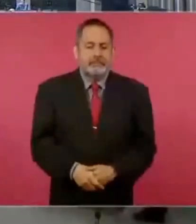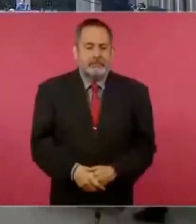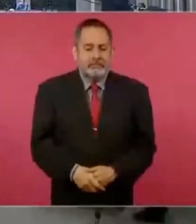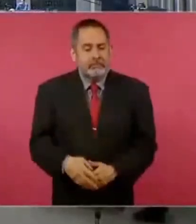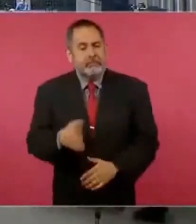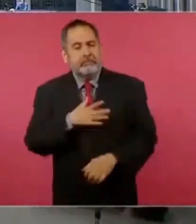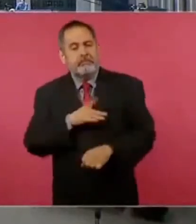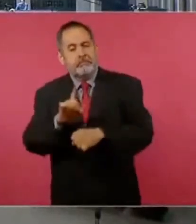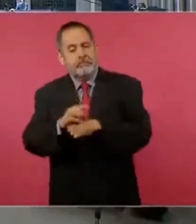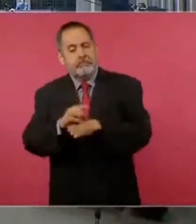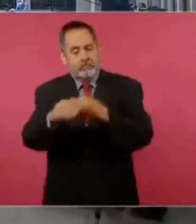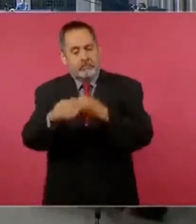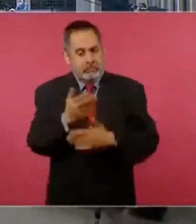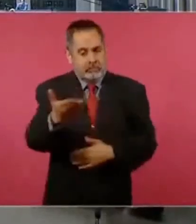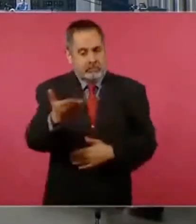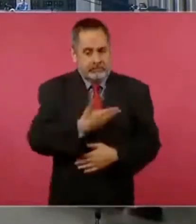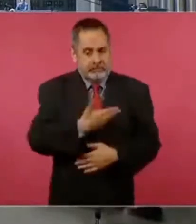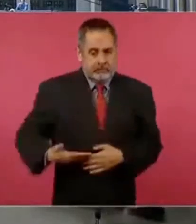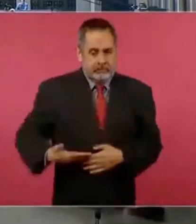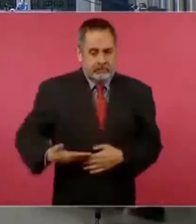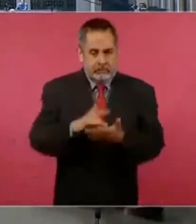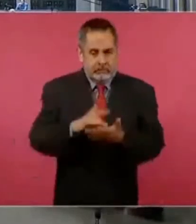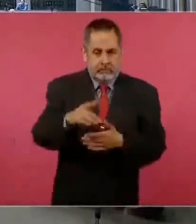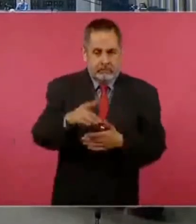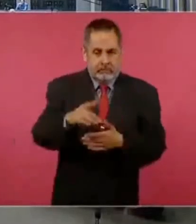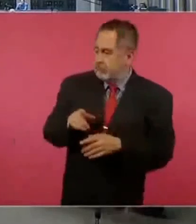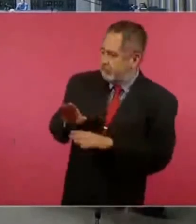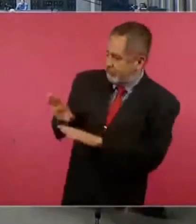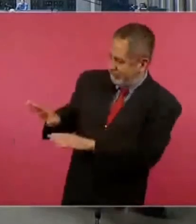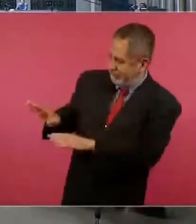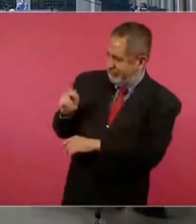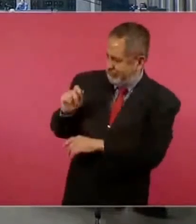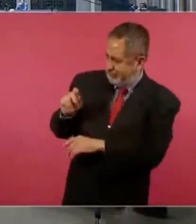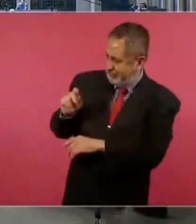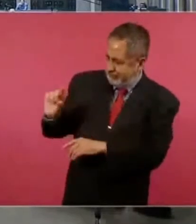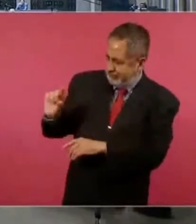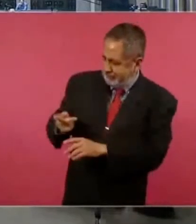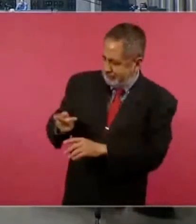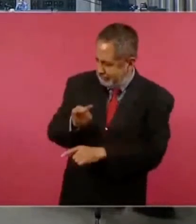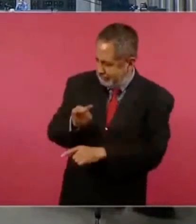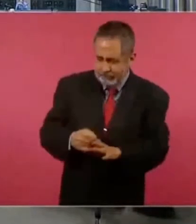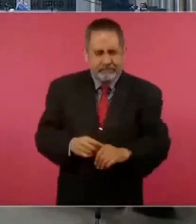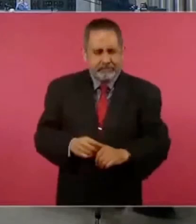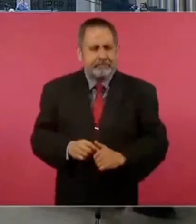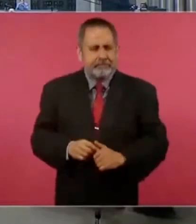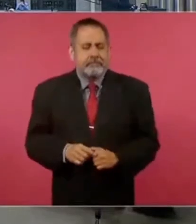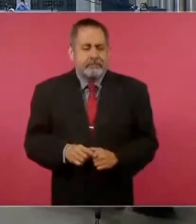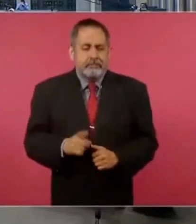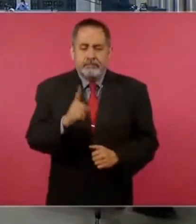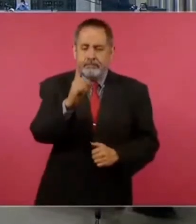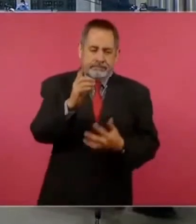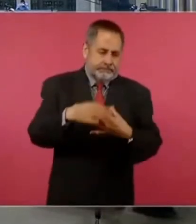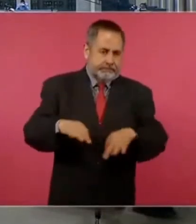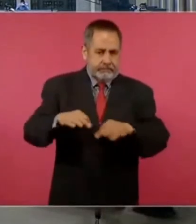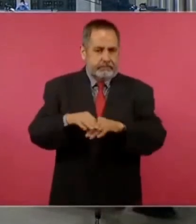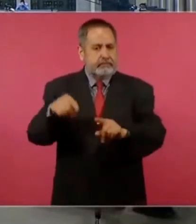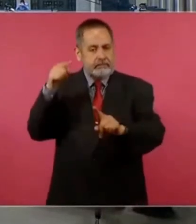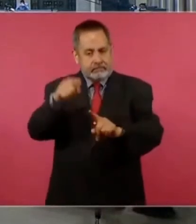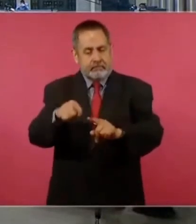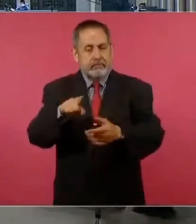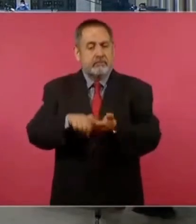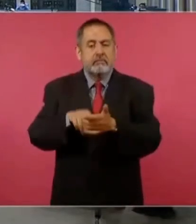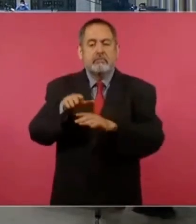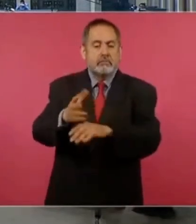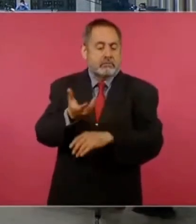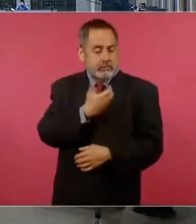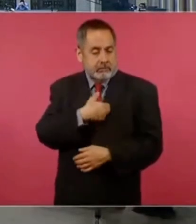Buenos días a todos. Gracias, presidente. Ahorita le preguntamos sobre el PAN, pero sobre lo más importante que es Claudia Sheinbaum,